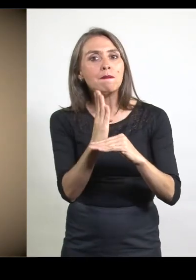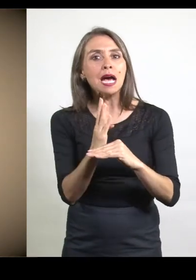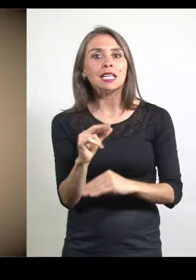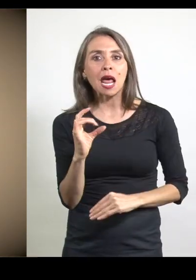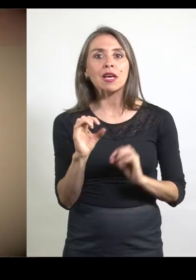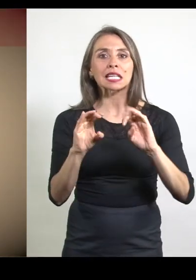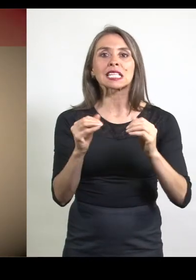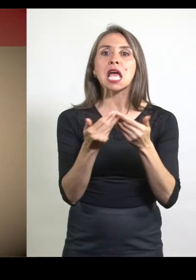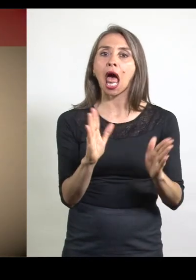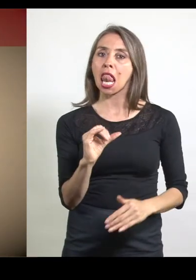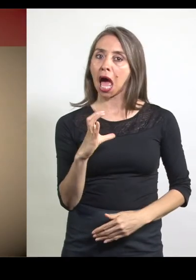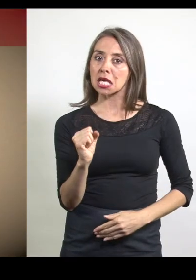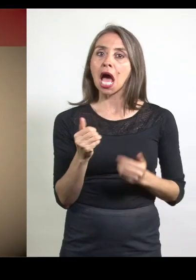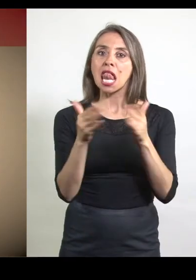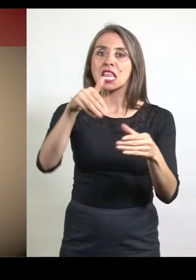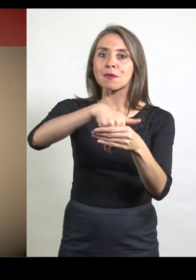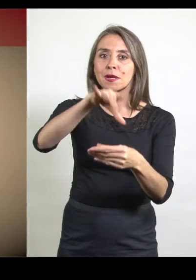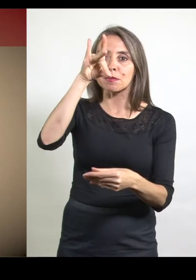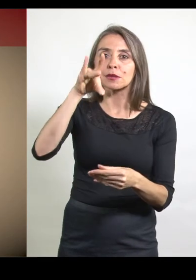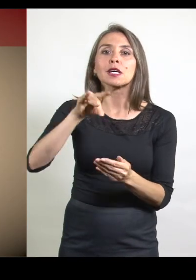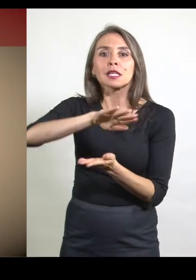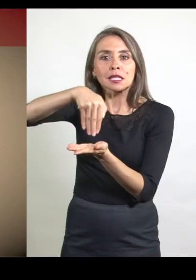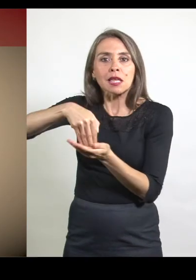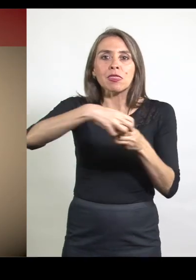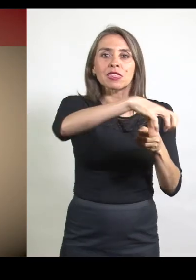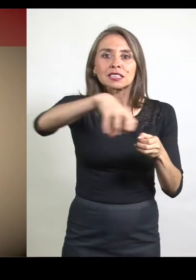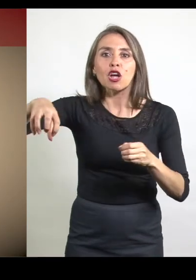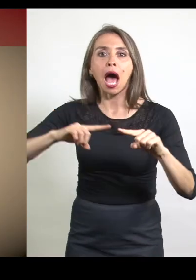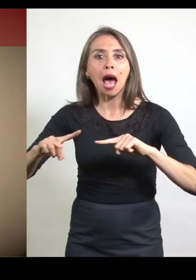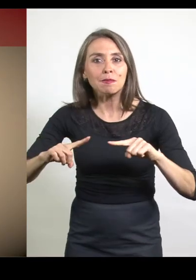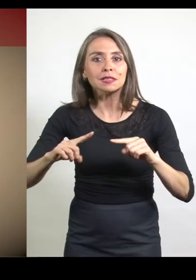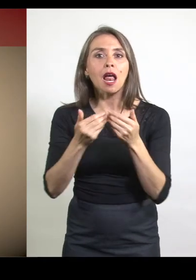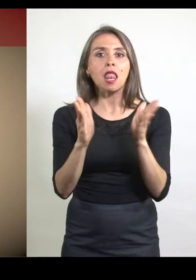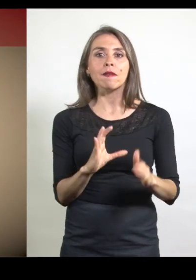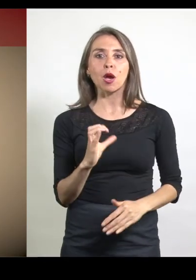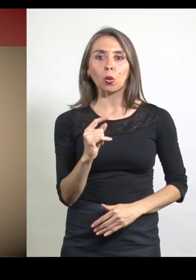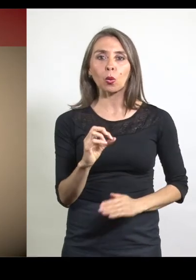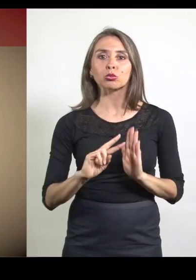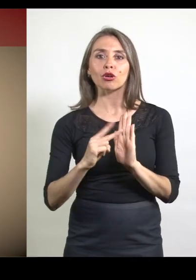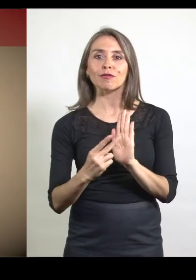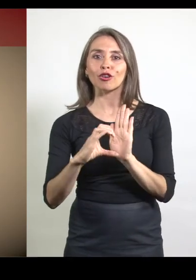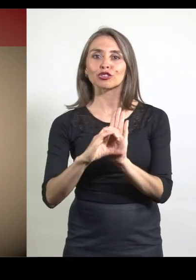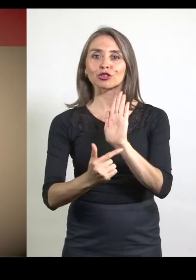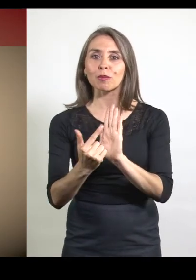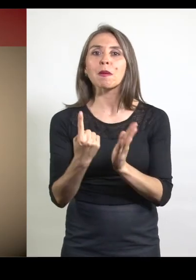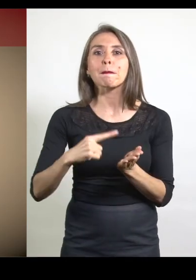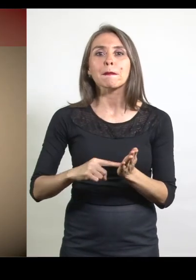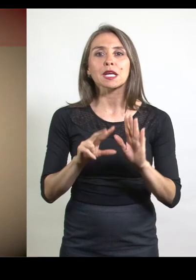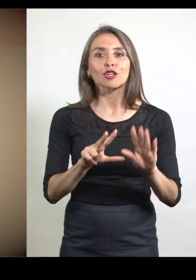enseñanza laica, libertad electoral, descentralización administrativa, libertad de cultos y la reforma de la constitución del año